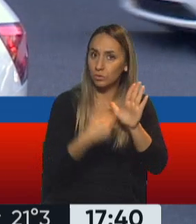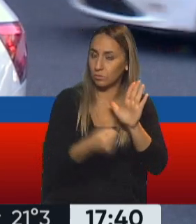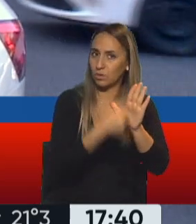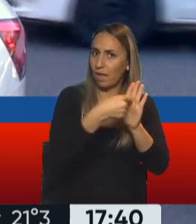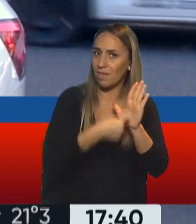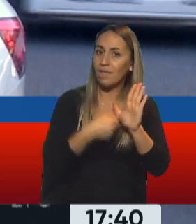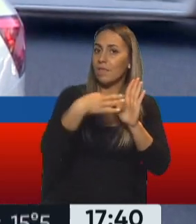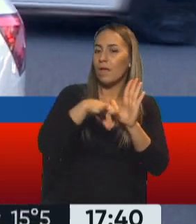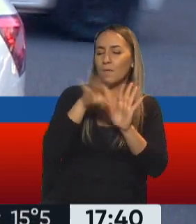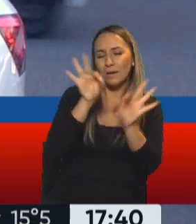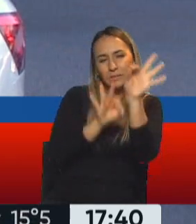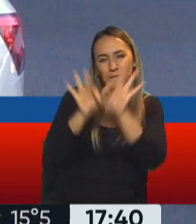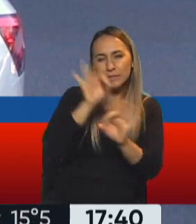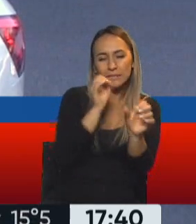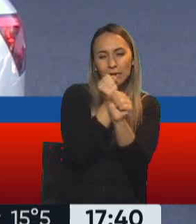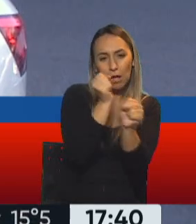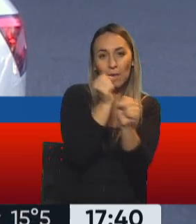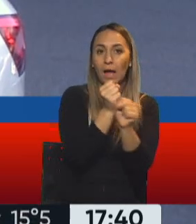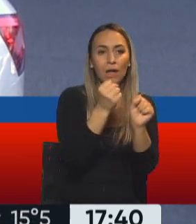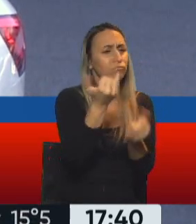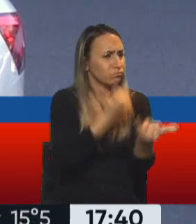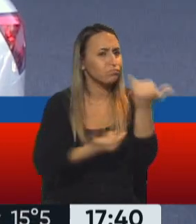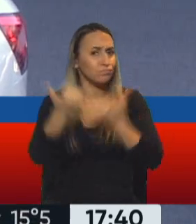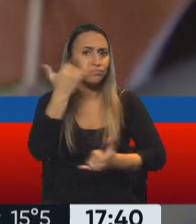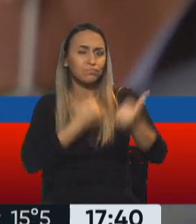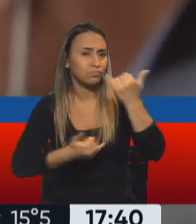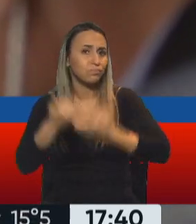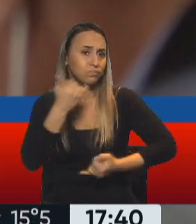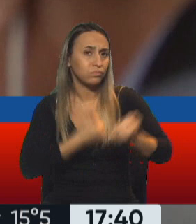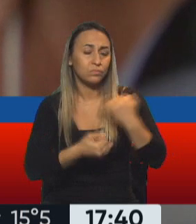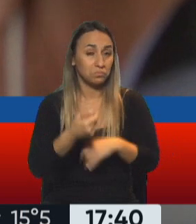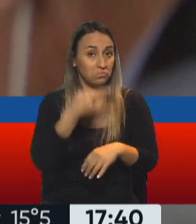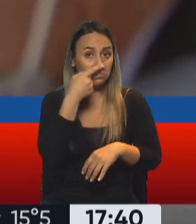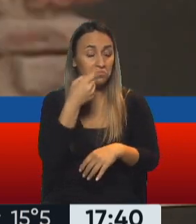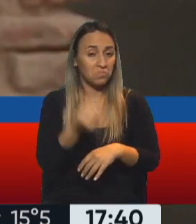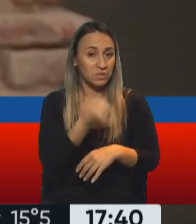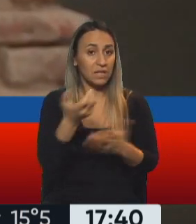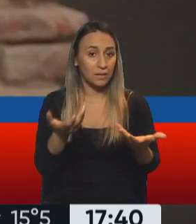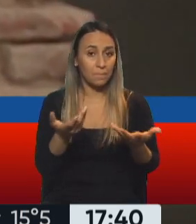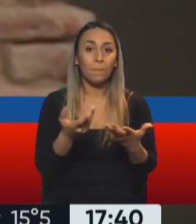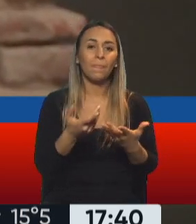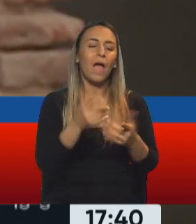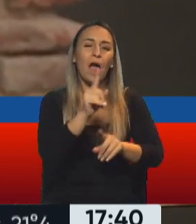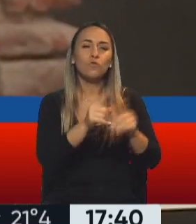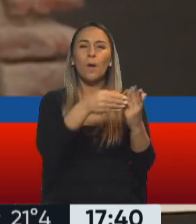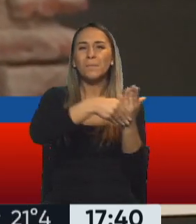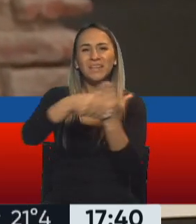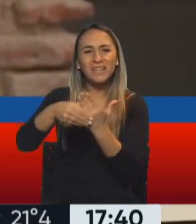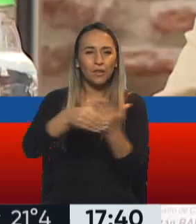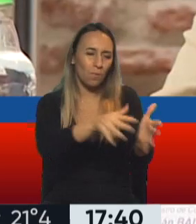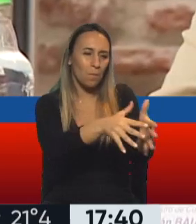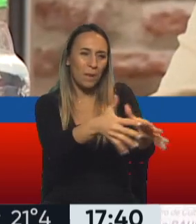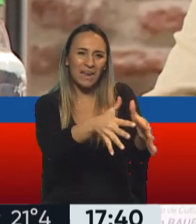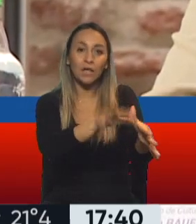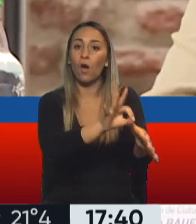trabajando, y que permite que muchas de las tareas que son, que tienen interregnos muy parecidos o que se